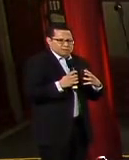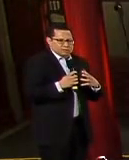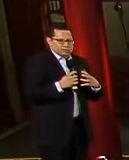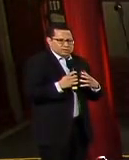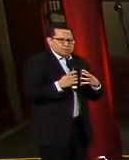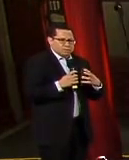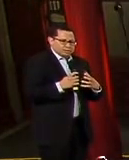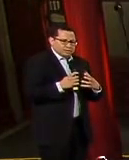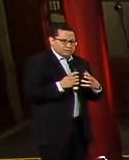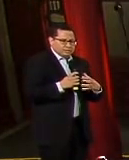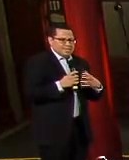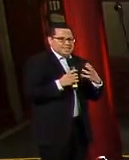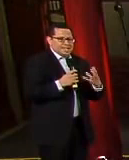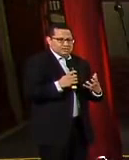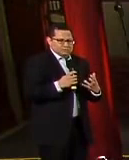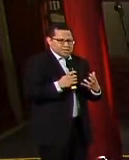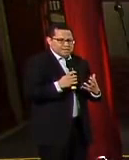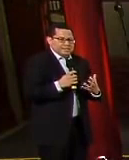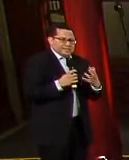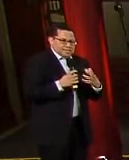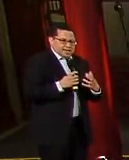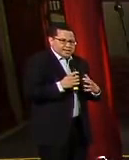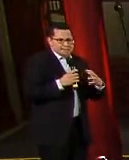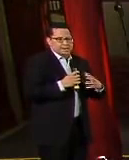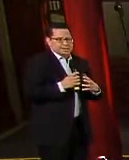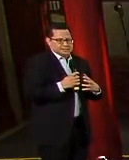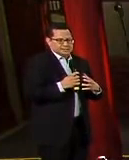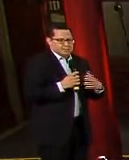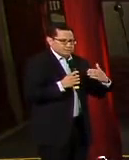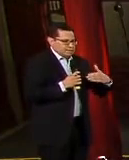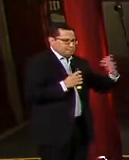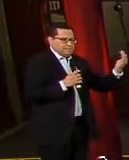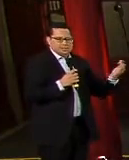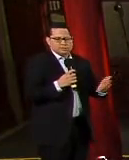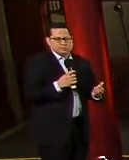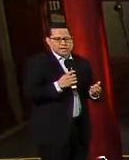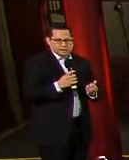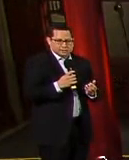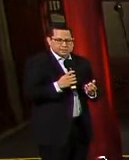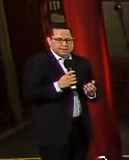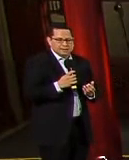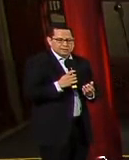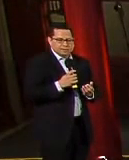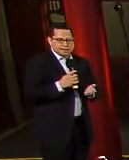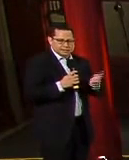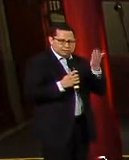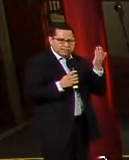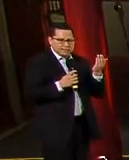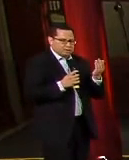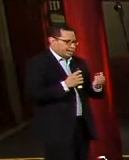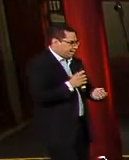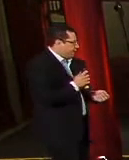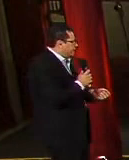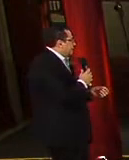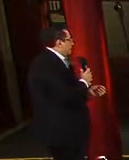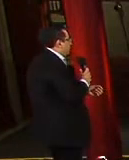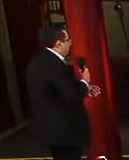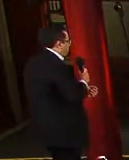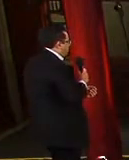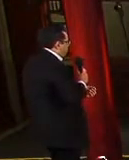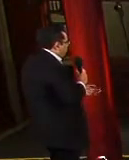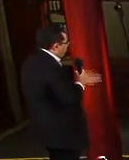a formar un cerco protector y de ayuda diaria para estas personas, mientras dure la mayor parte o la mayor carga